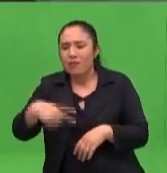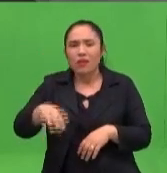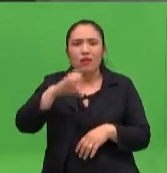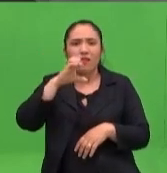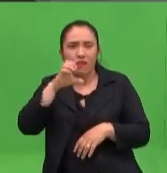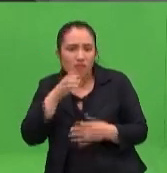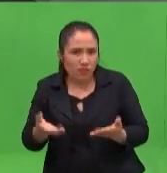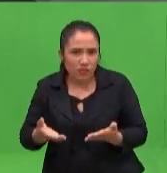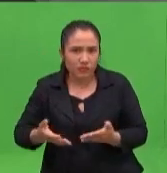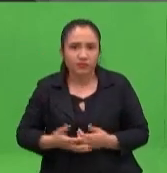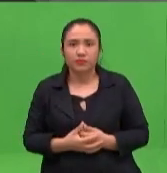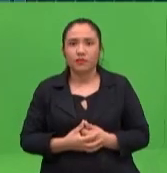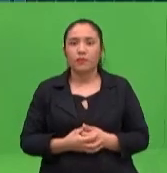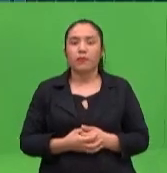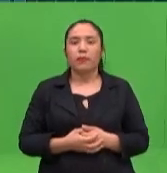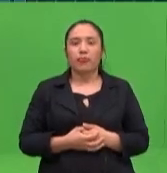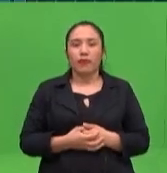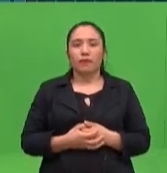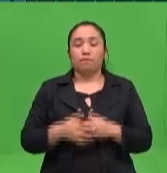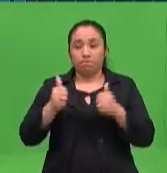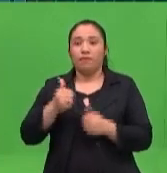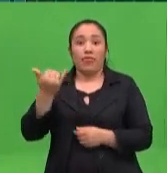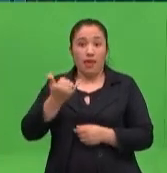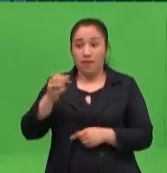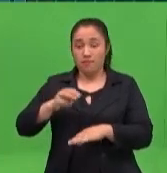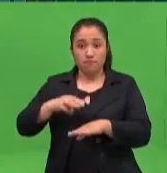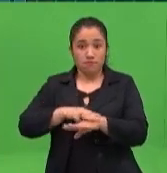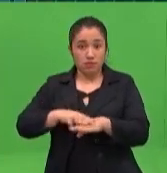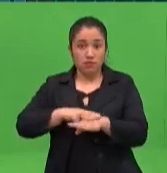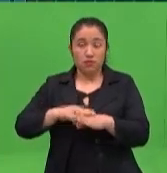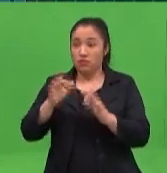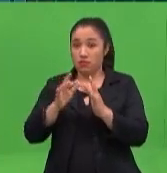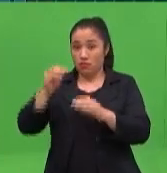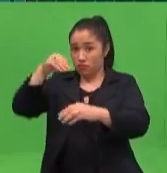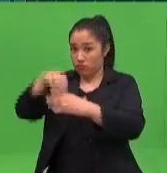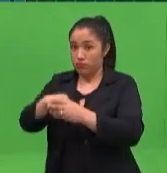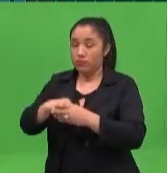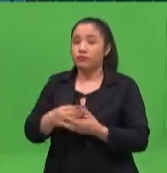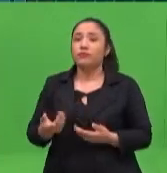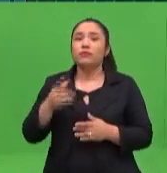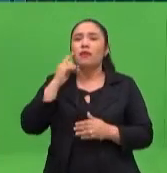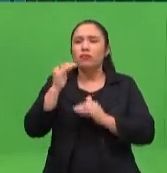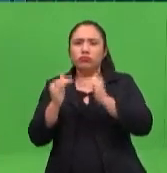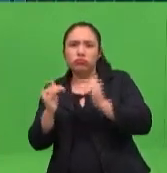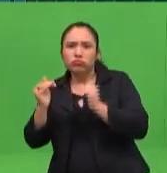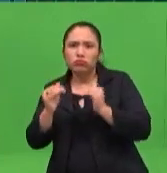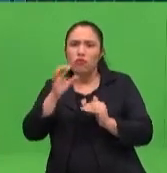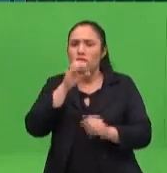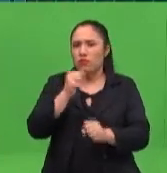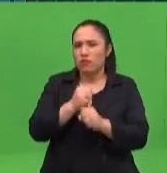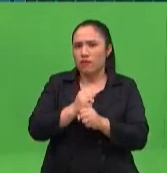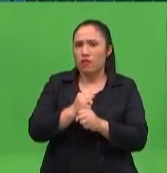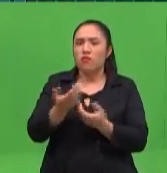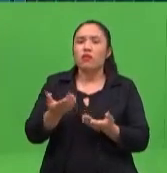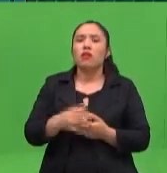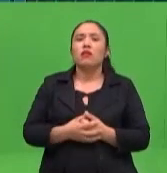que la parte evaluativa, especialmente en una educación inicial, es muy pronto decirlo, ahora lo vamos a hacer de tal o cual manera. ¿Por